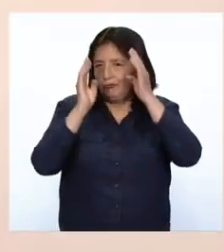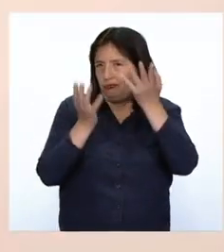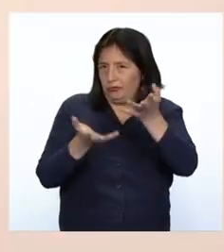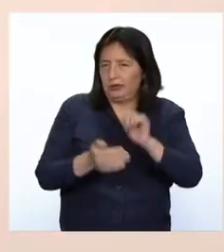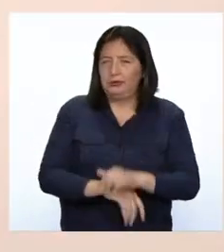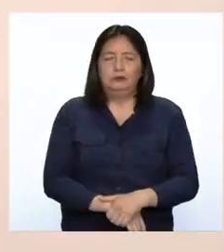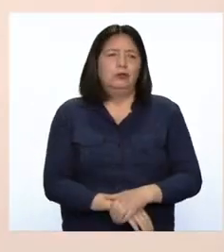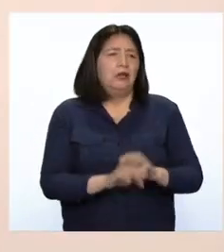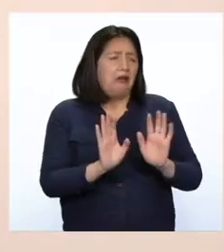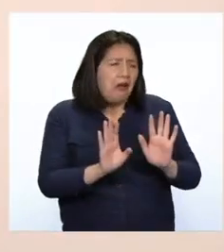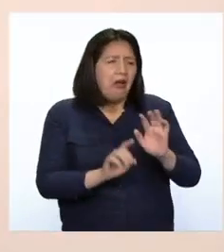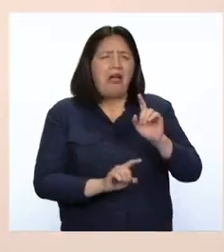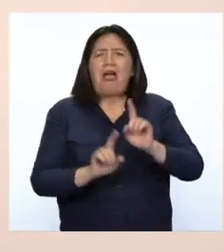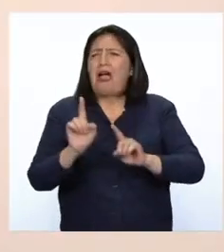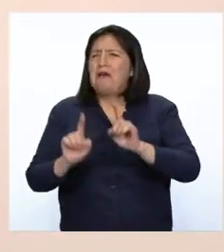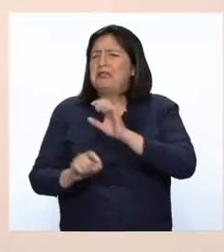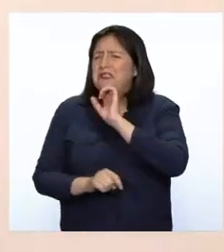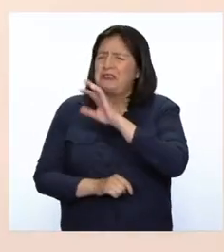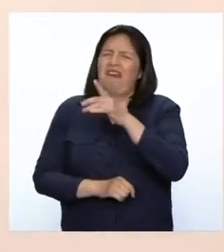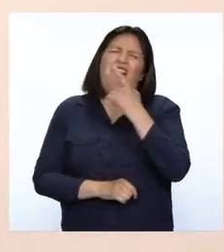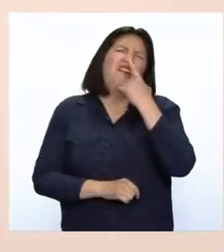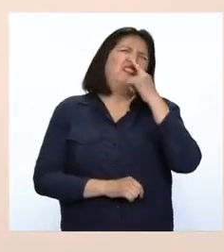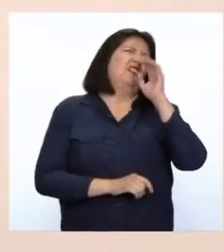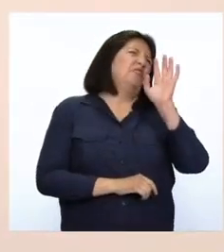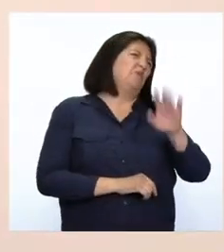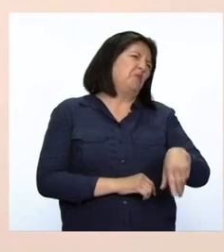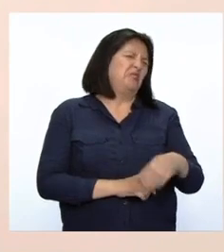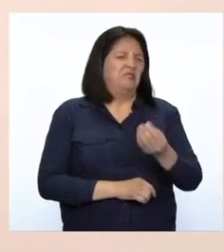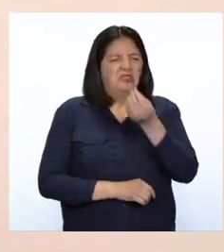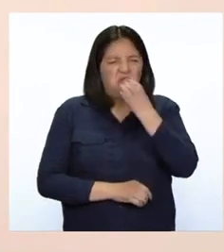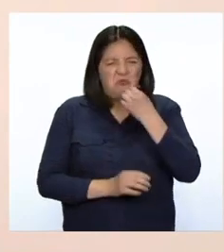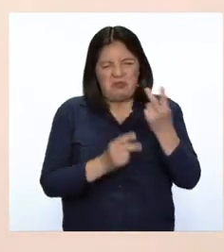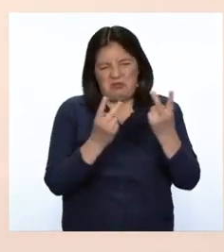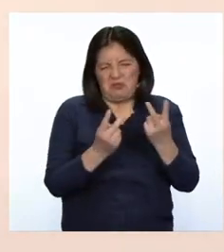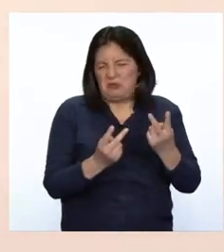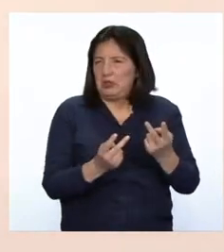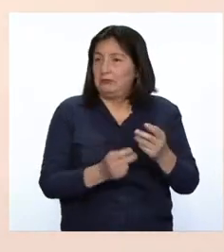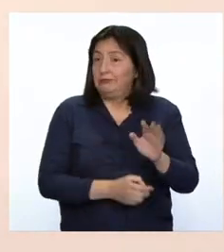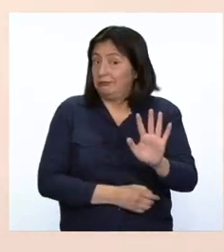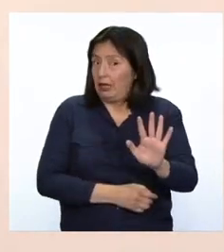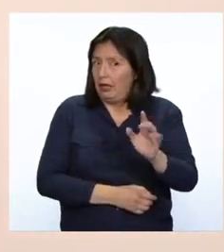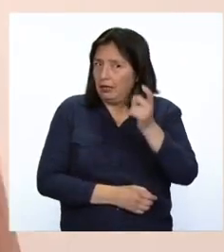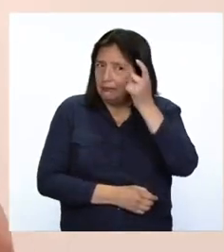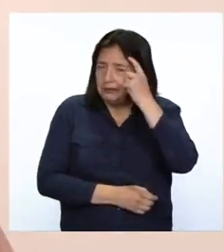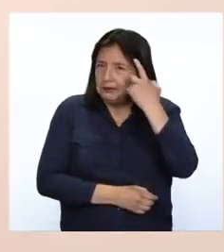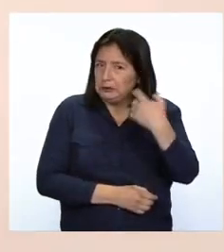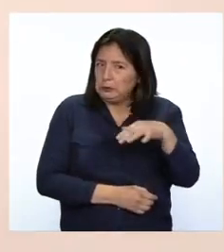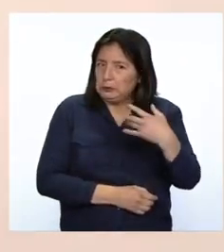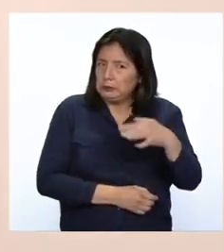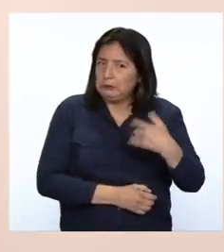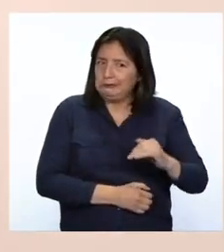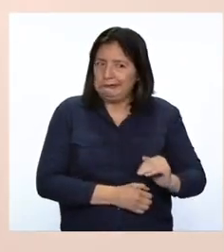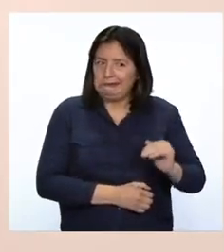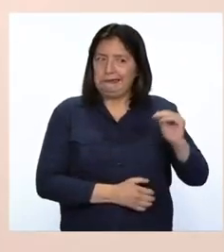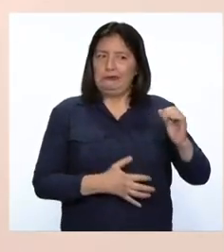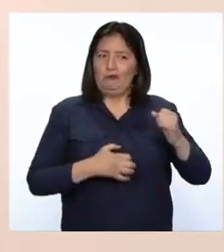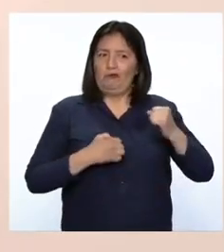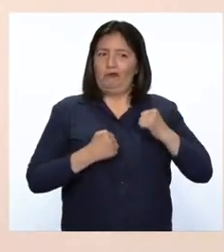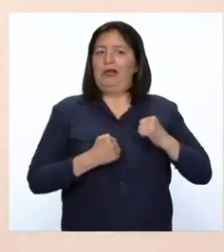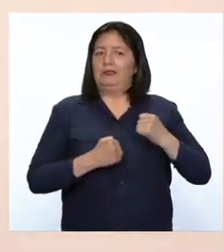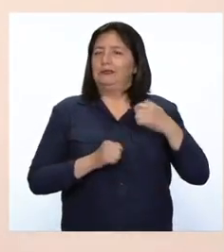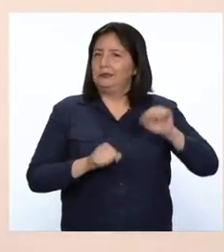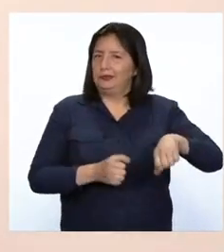Bien, a veces decimos, ¡Uy, qué aburrido comer verduras! Pero pensemos en lo grandes y fuertes que vamos a estar